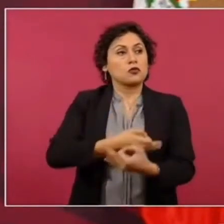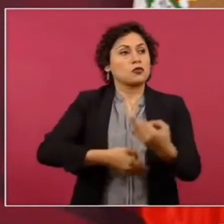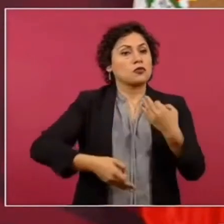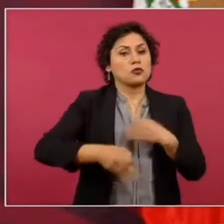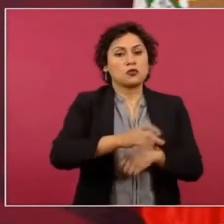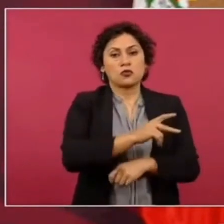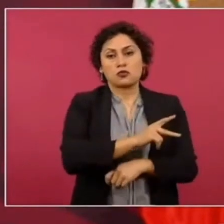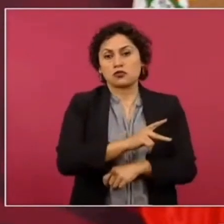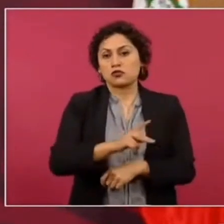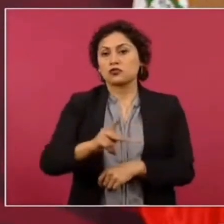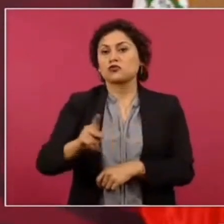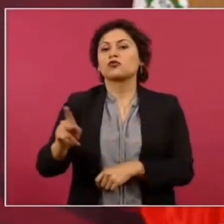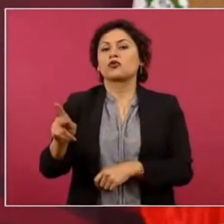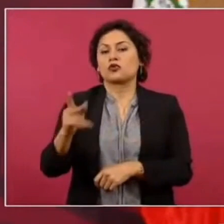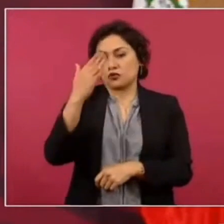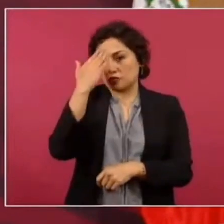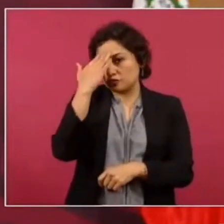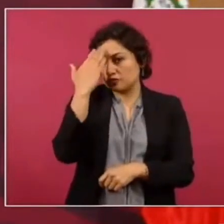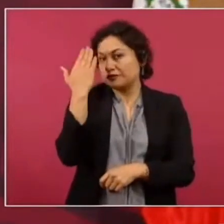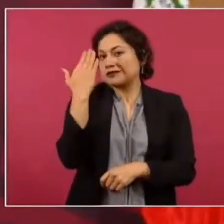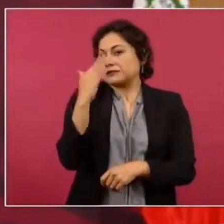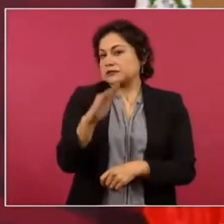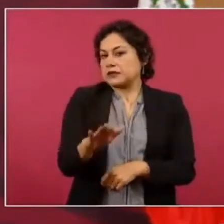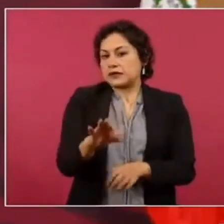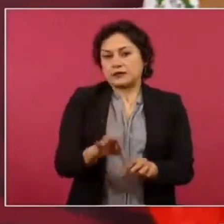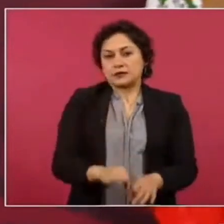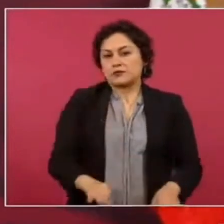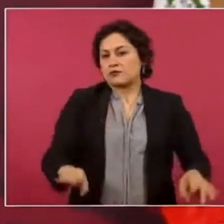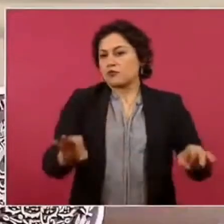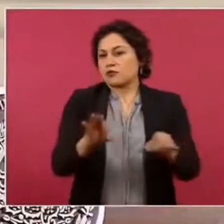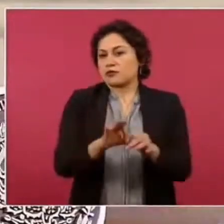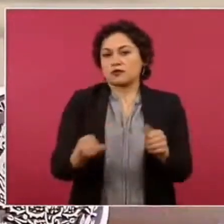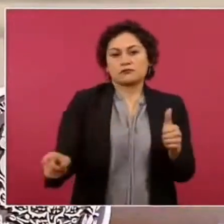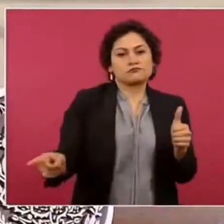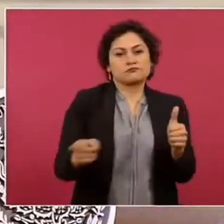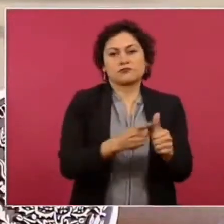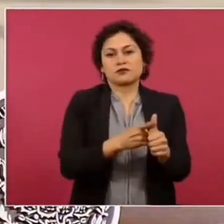que se atienda a los más necesitados